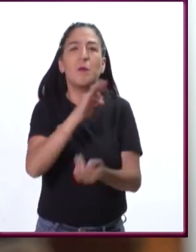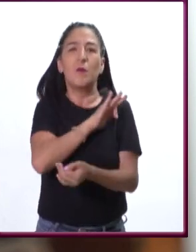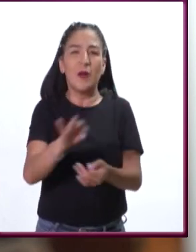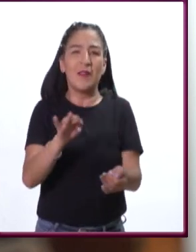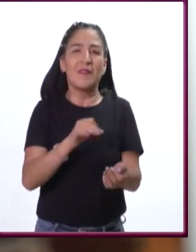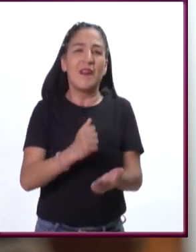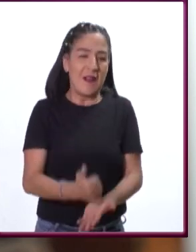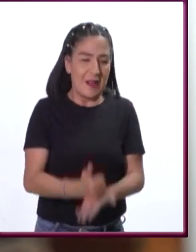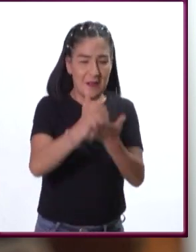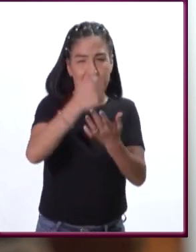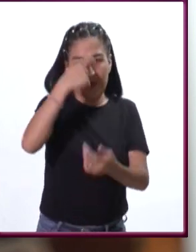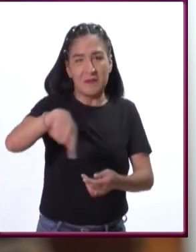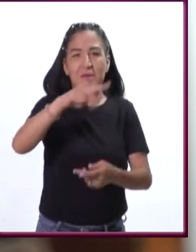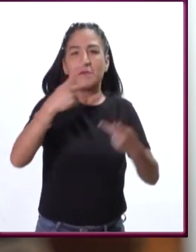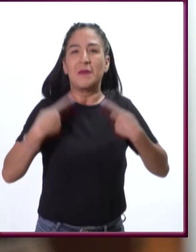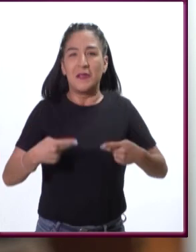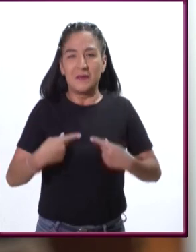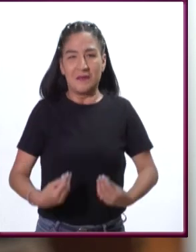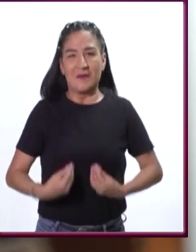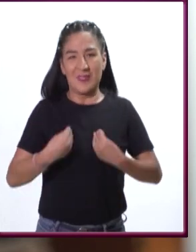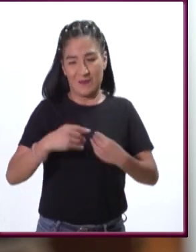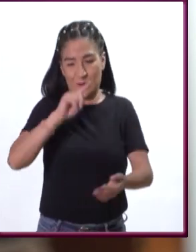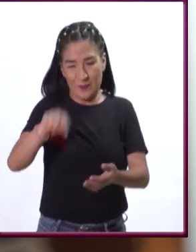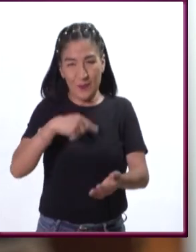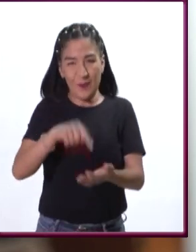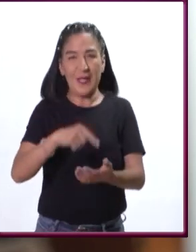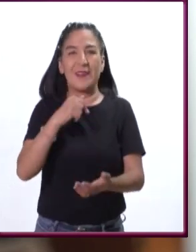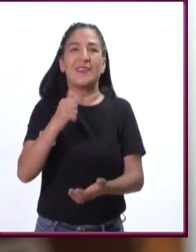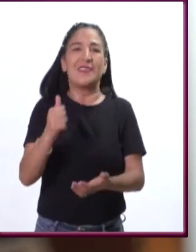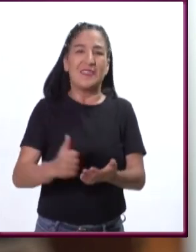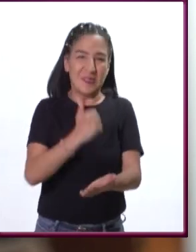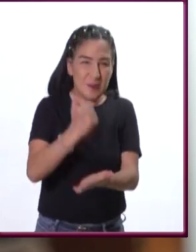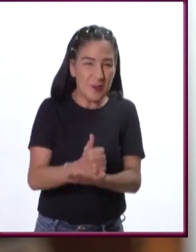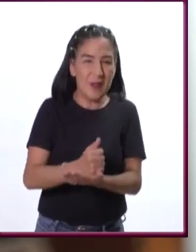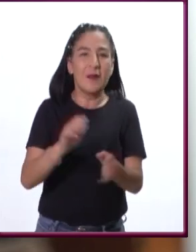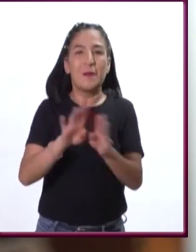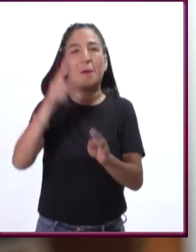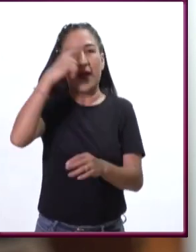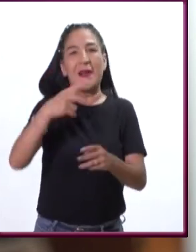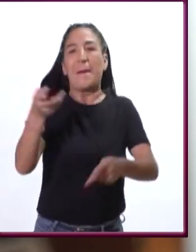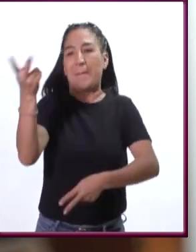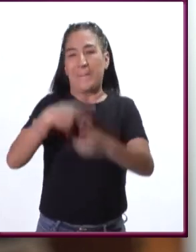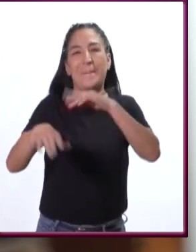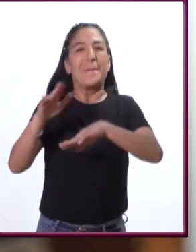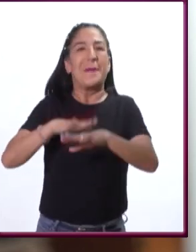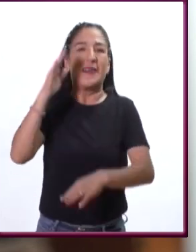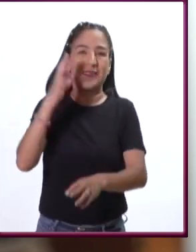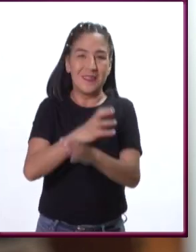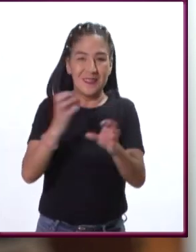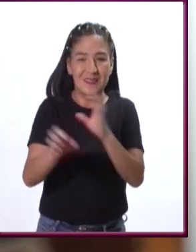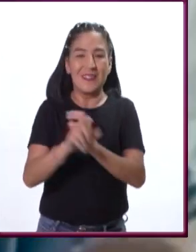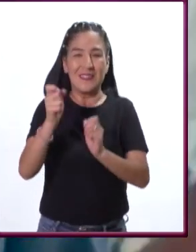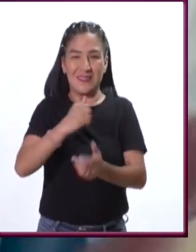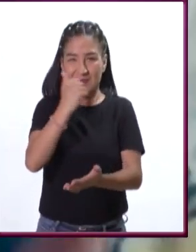ayudar a las personas que vivimos en zonas urbanas para enriquecer la biodiversidad en México.